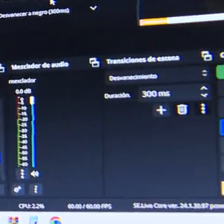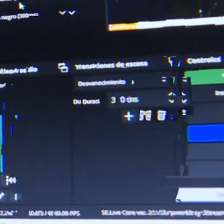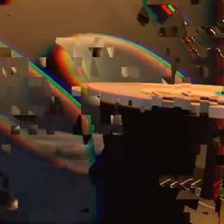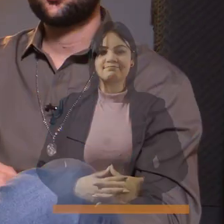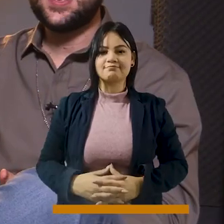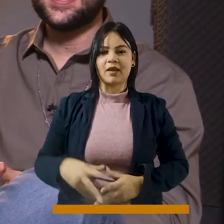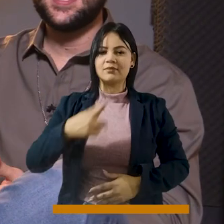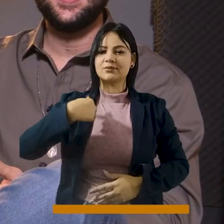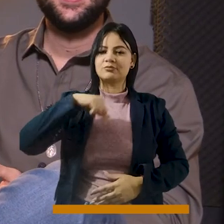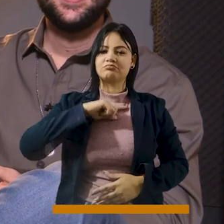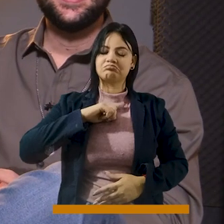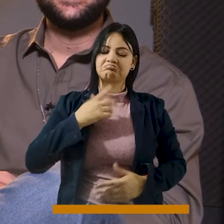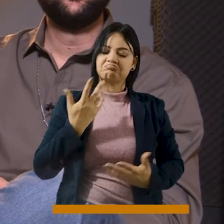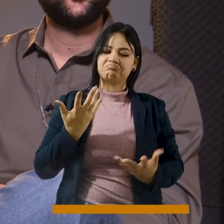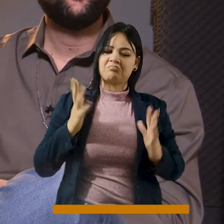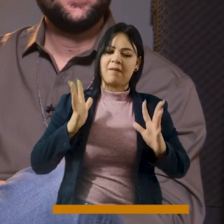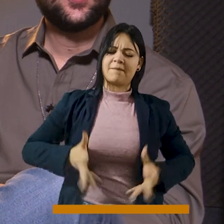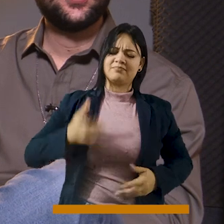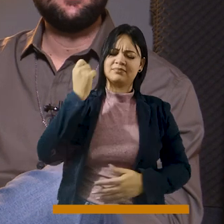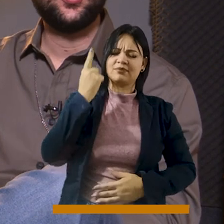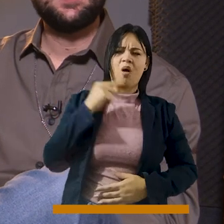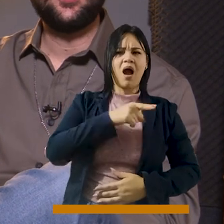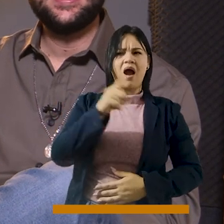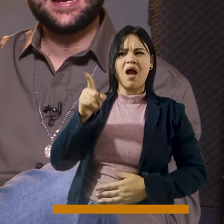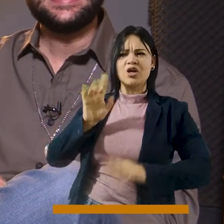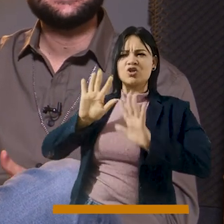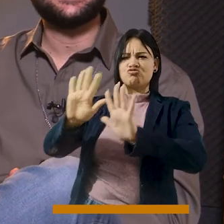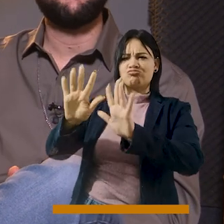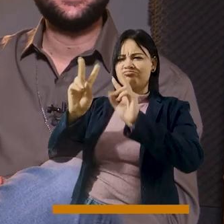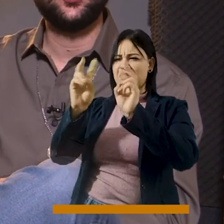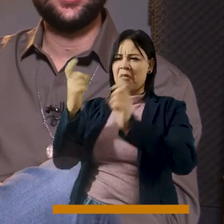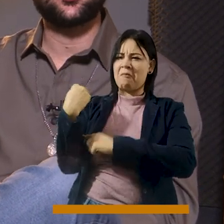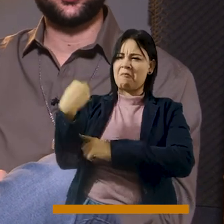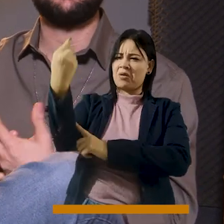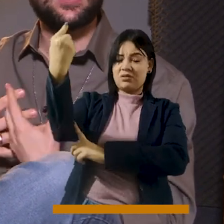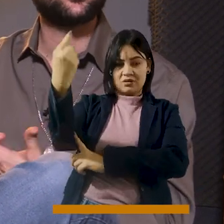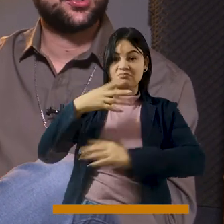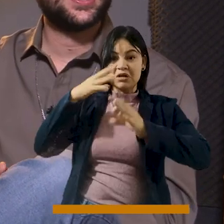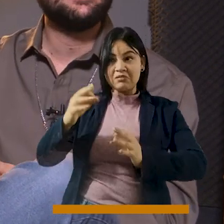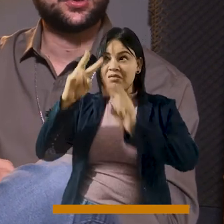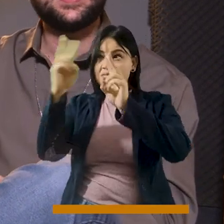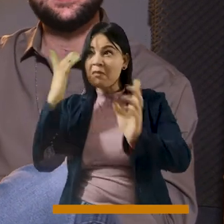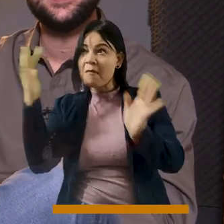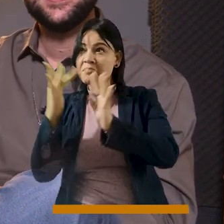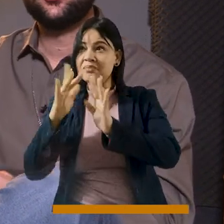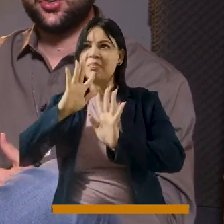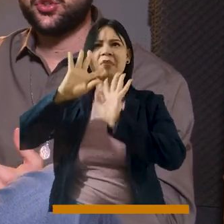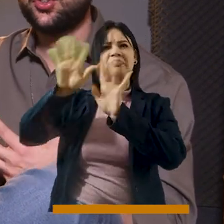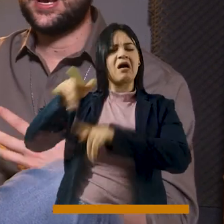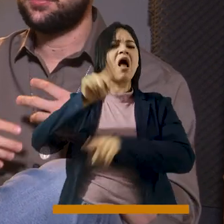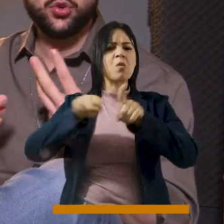Nos dimos cuenta que en el mundo público, en el mundo de la política, nadie estaba hablando de las cosas que para nosotros eran importantes.